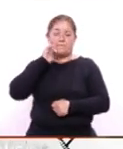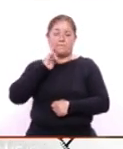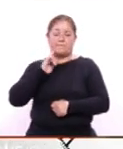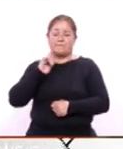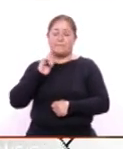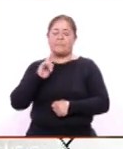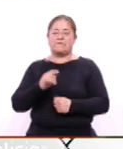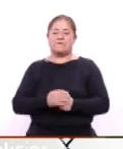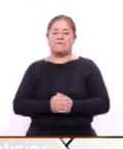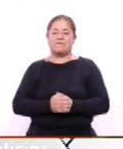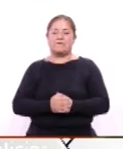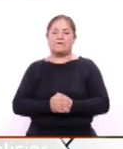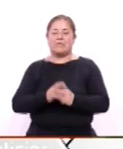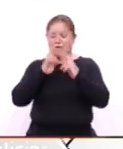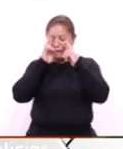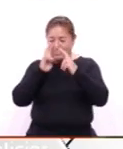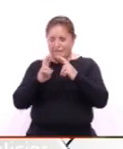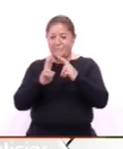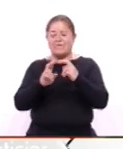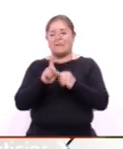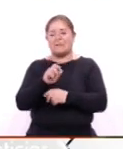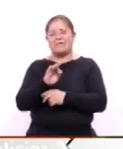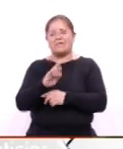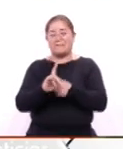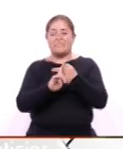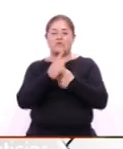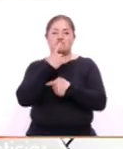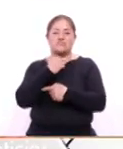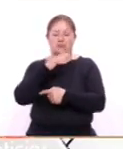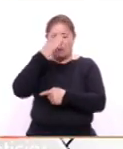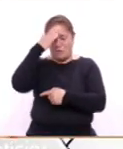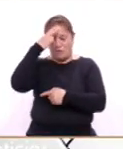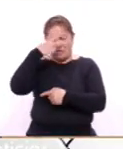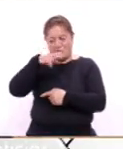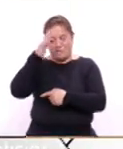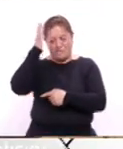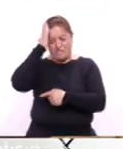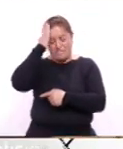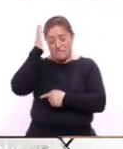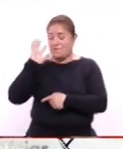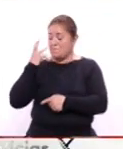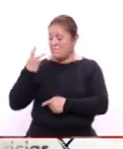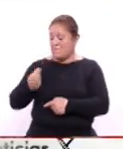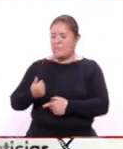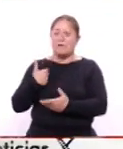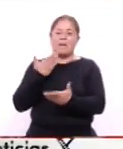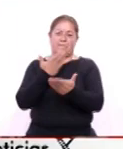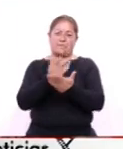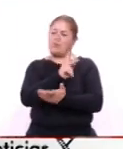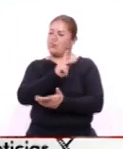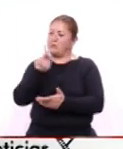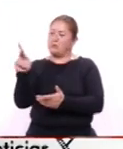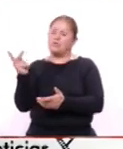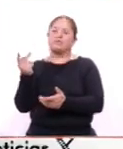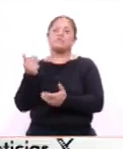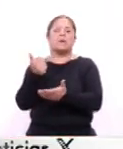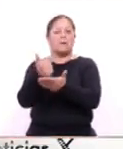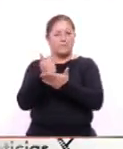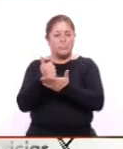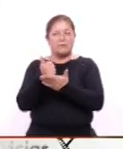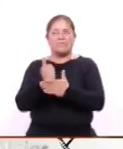y de la Cruz Roja en Tlaxcala Mariana Espinosa de los Monteros Cuellar pidió a la población sumarse a la colecta de este año